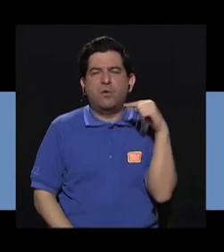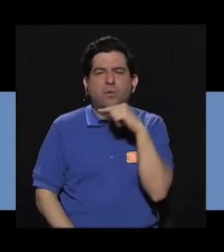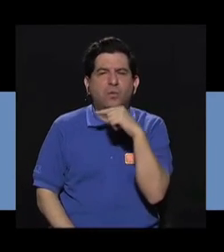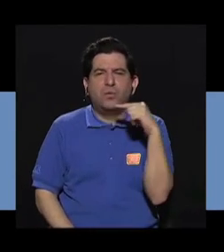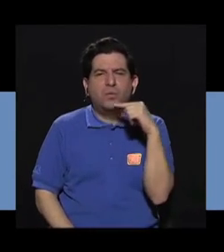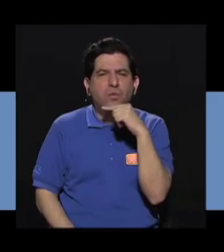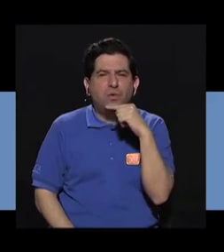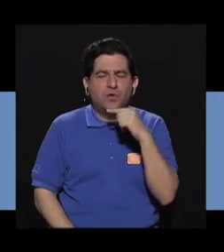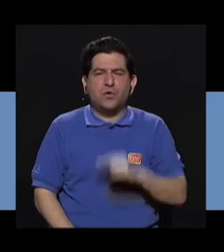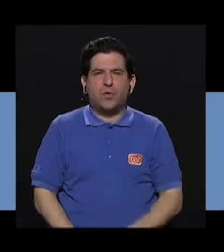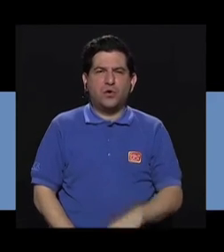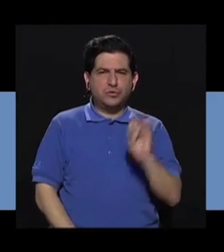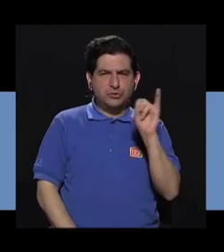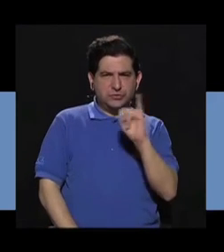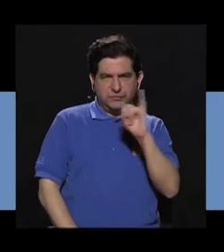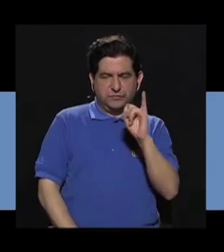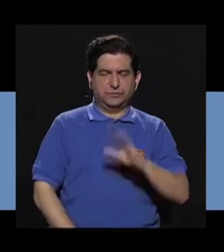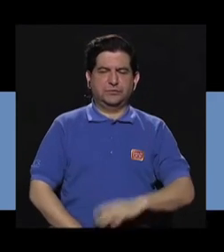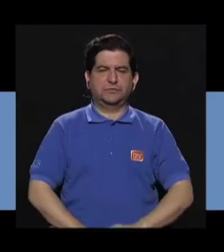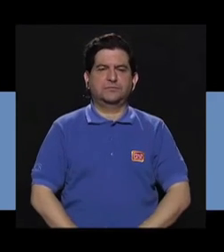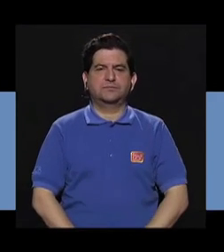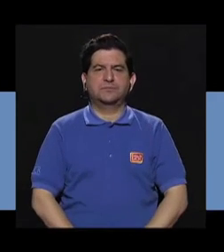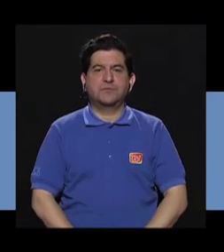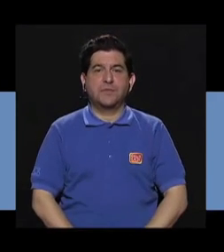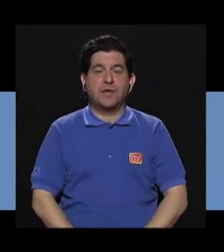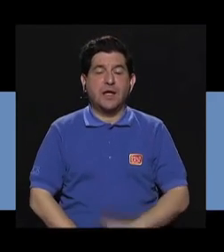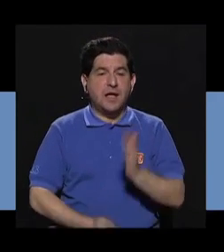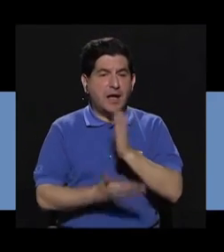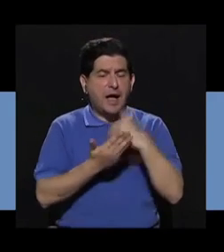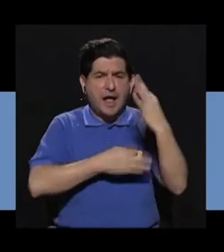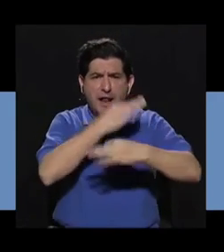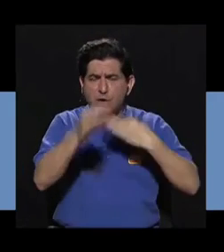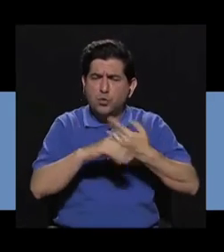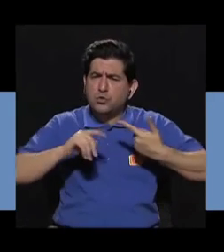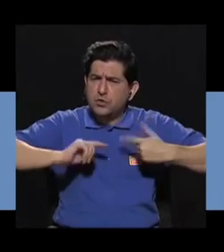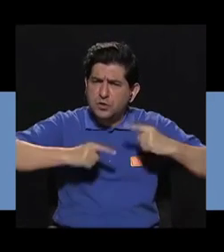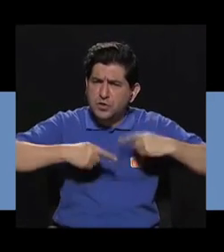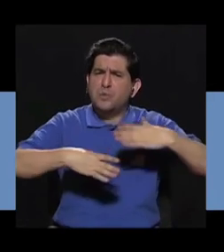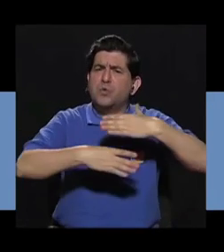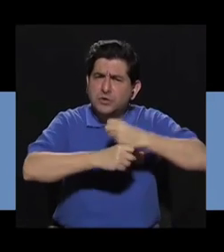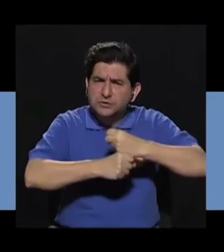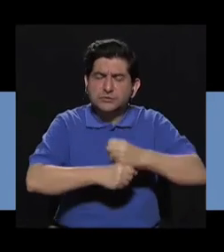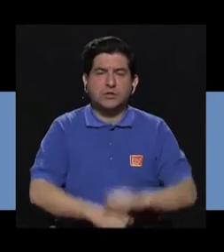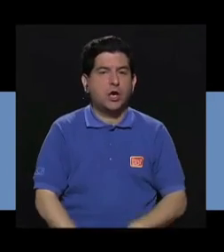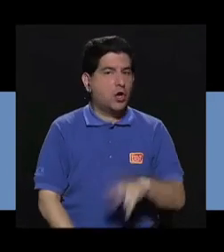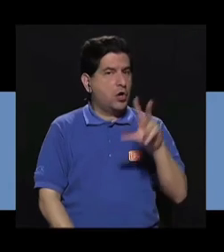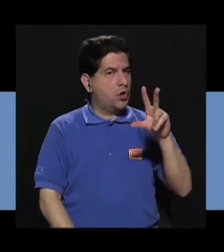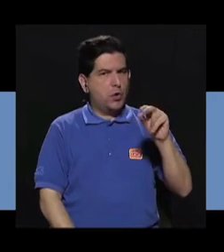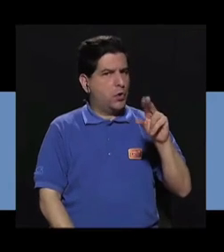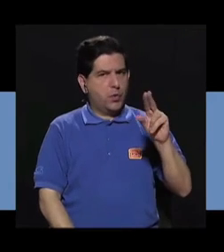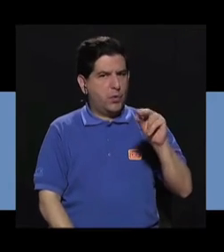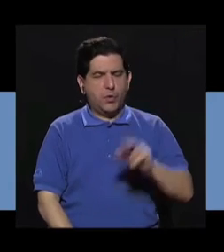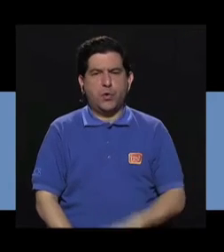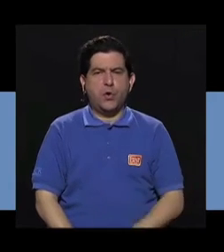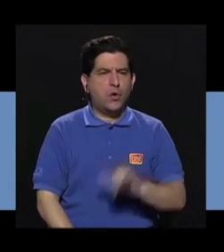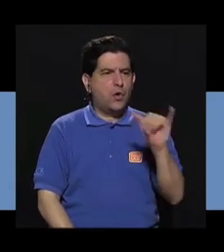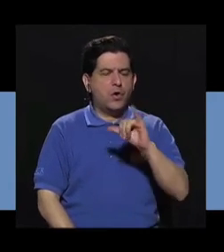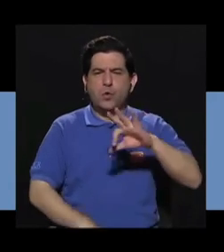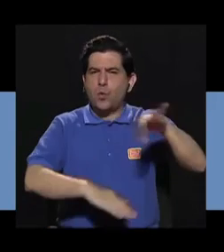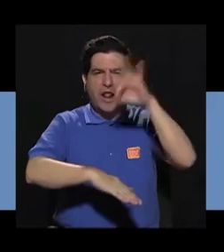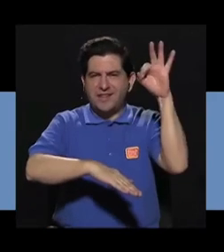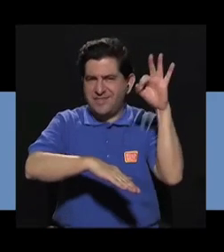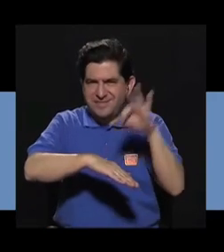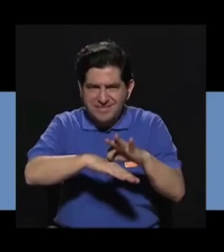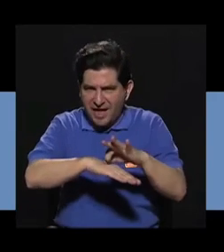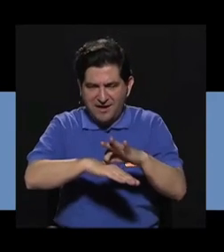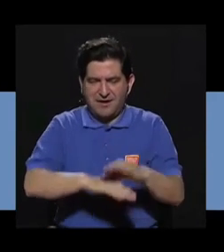son una infección en los ojos. ¿Produce algún tipo de dolor? No tanto como el dengue,